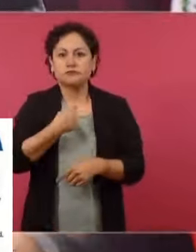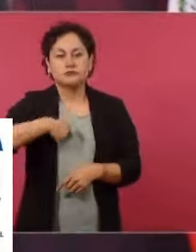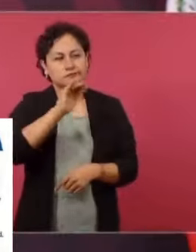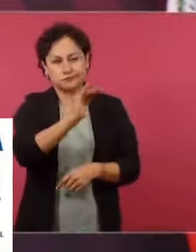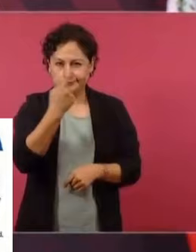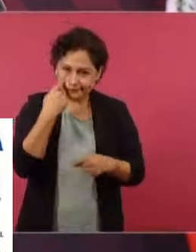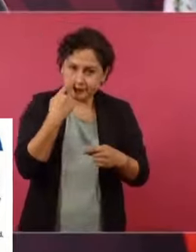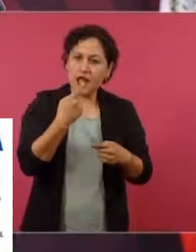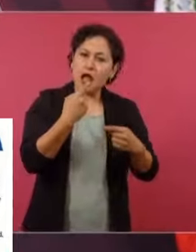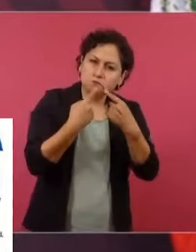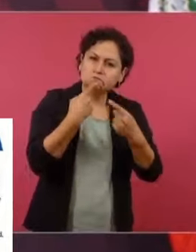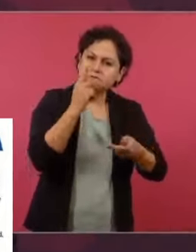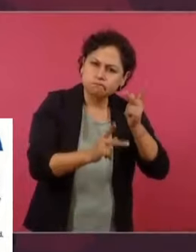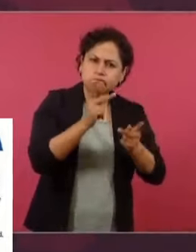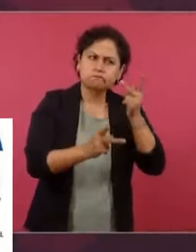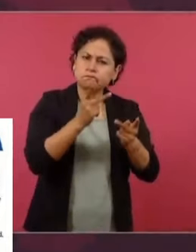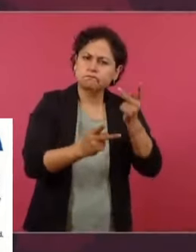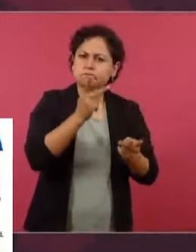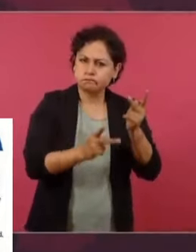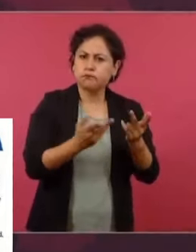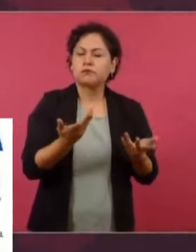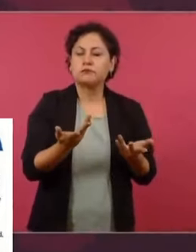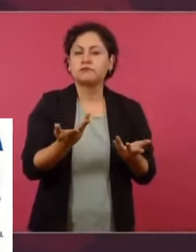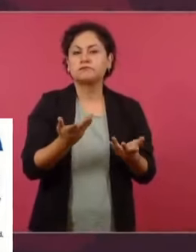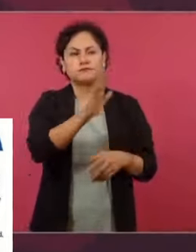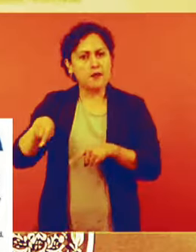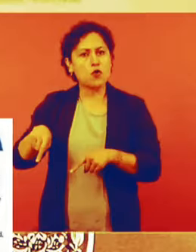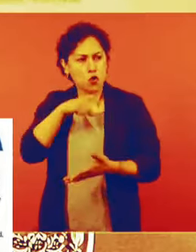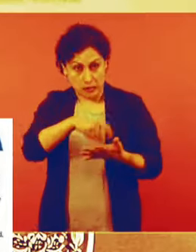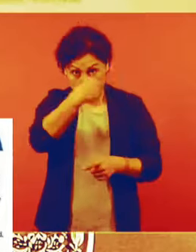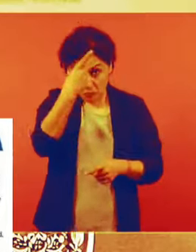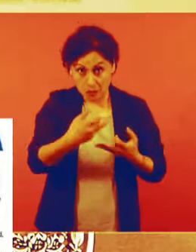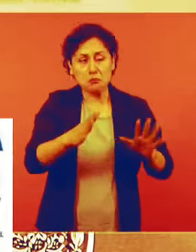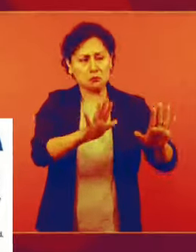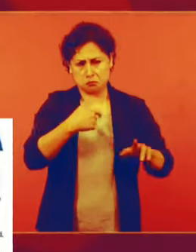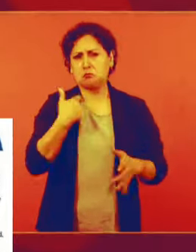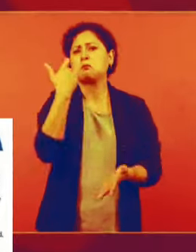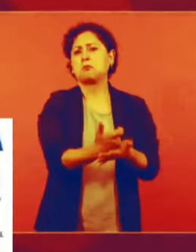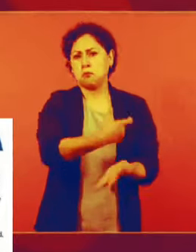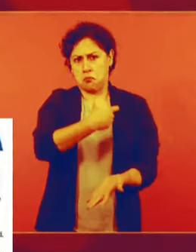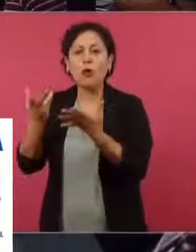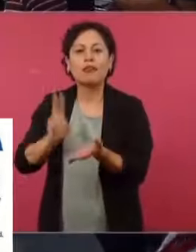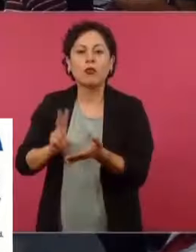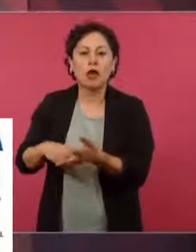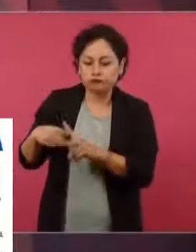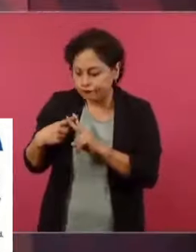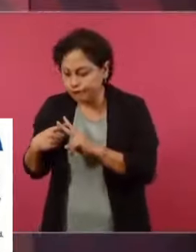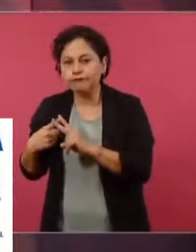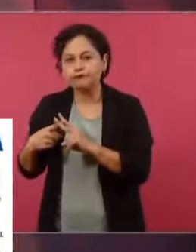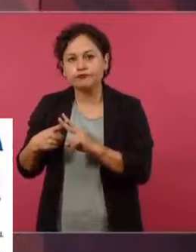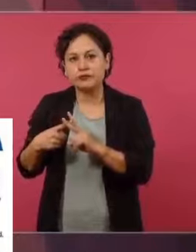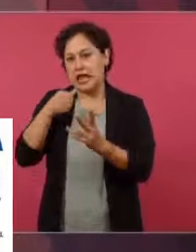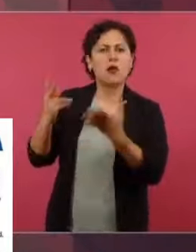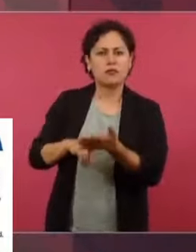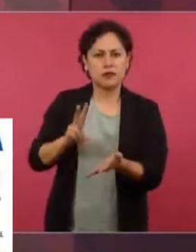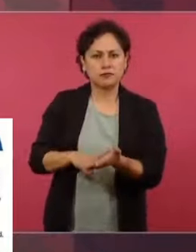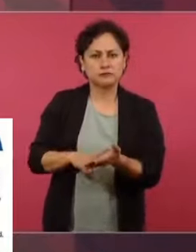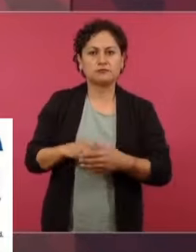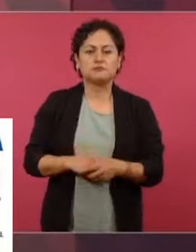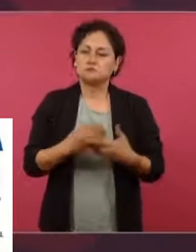arreglo, les dijimos, les compramos creo que más de dos mil millones. Incluso les envié una carta